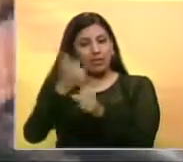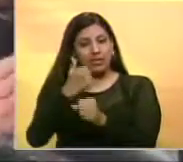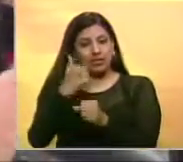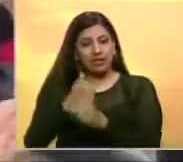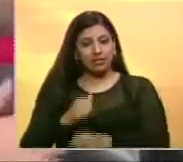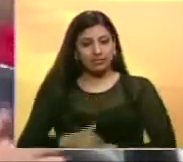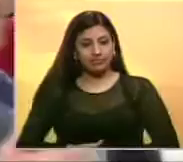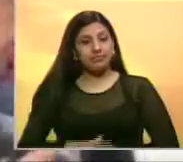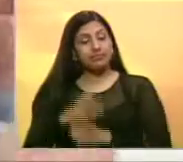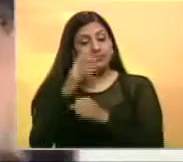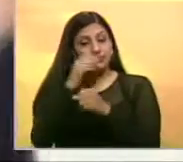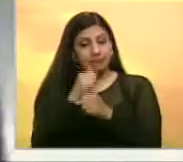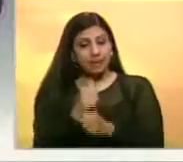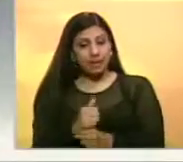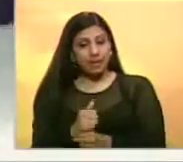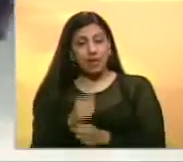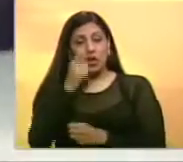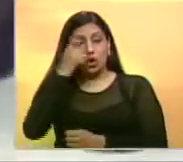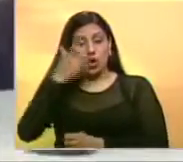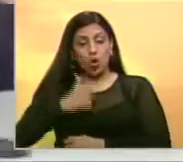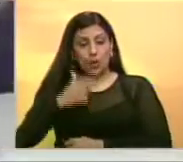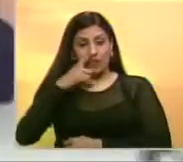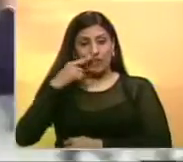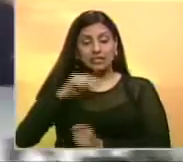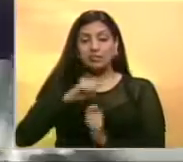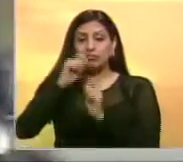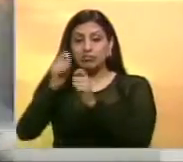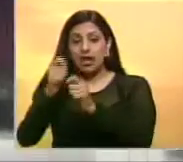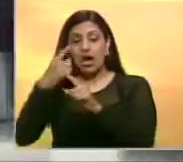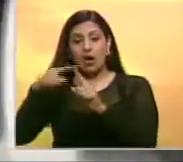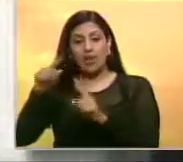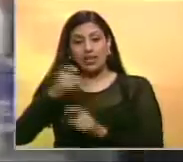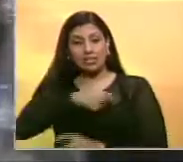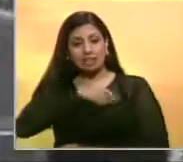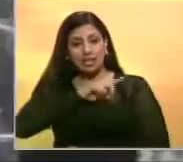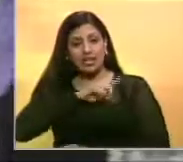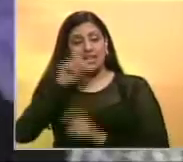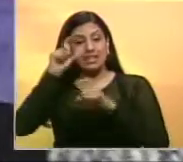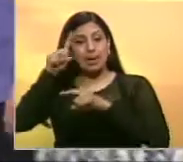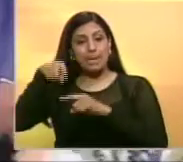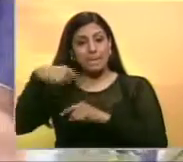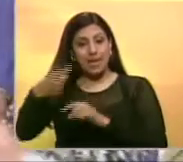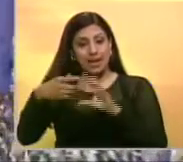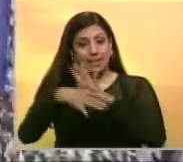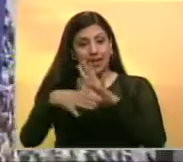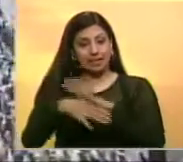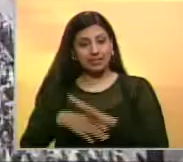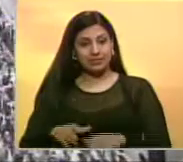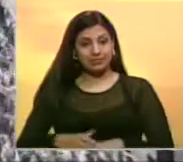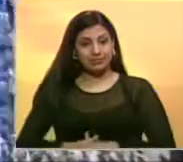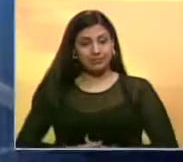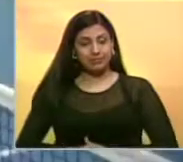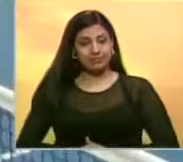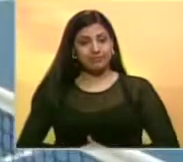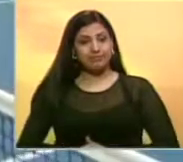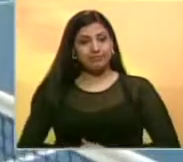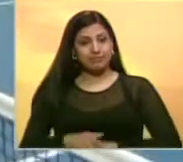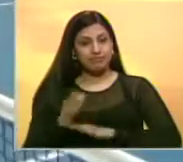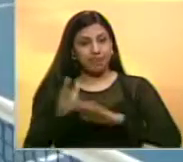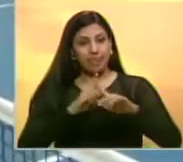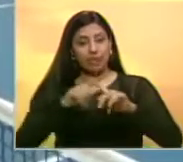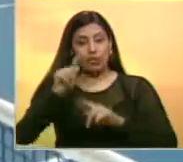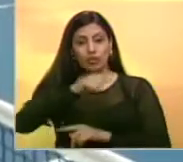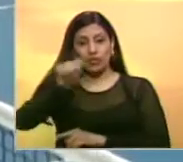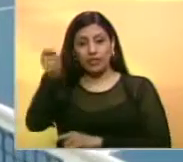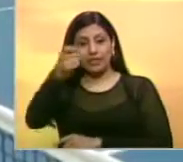Se espera que el estratega francés dirija su primer entrenamiento este día martes Y en